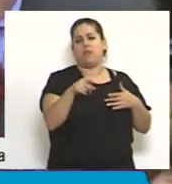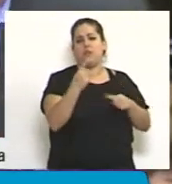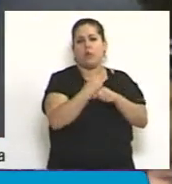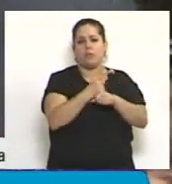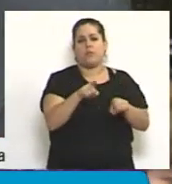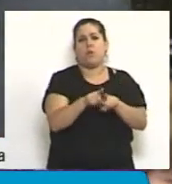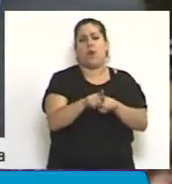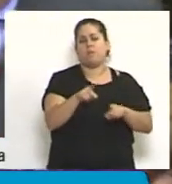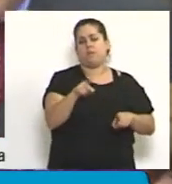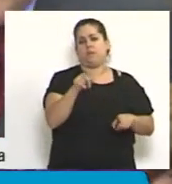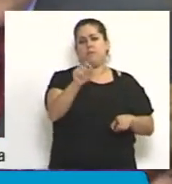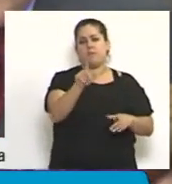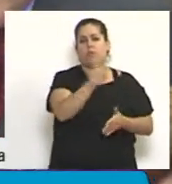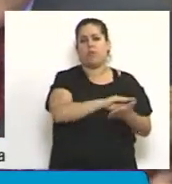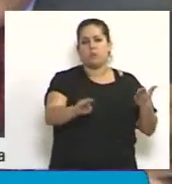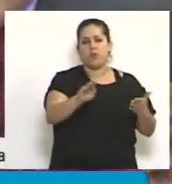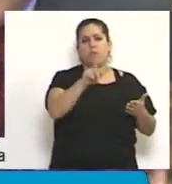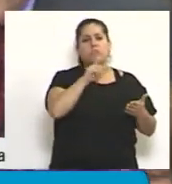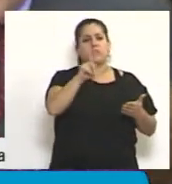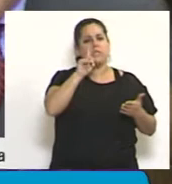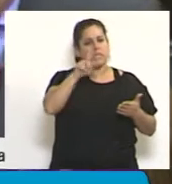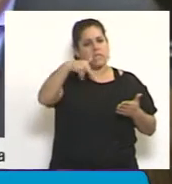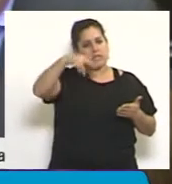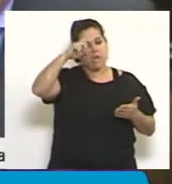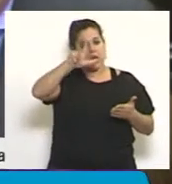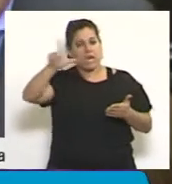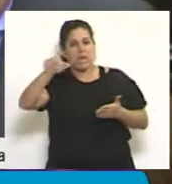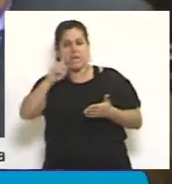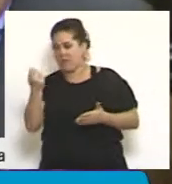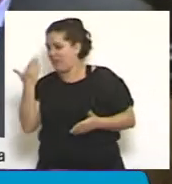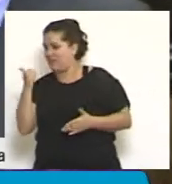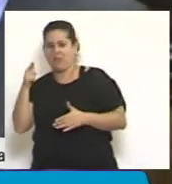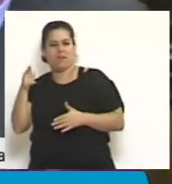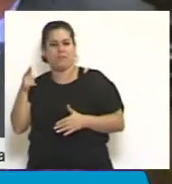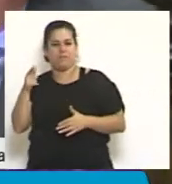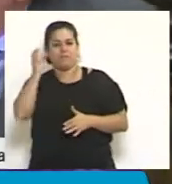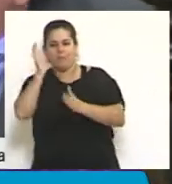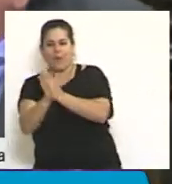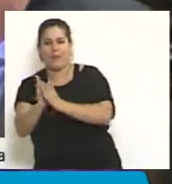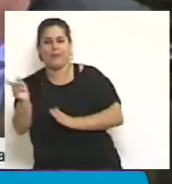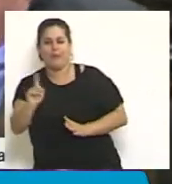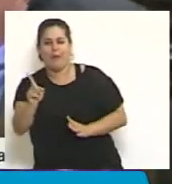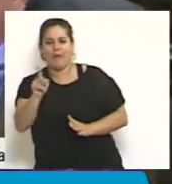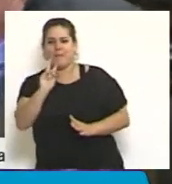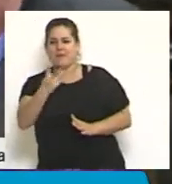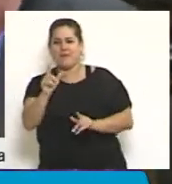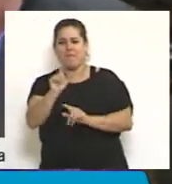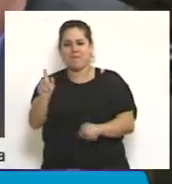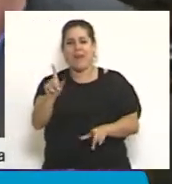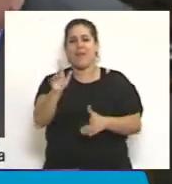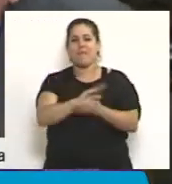descrito el diputado Tonelli con tanta precisión recién. Perdón, perdón, señor diputado